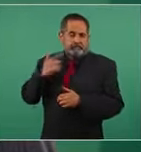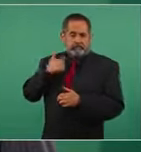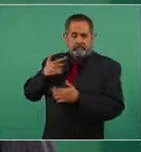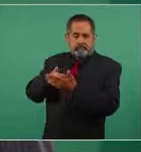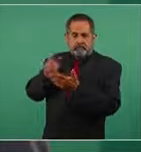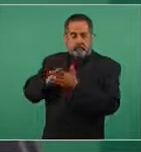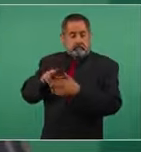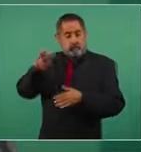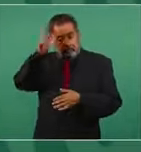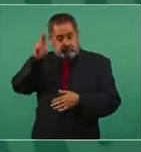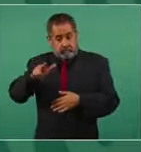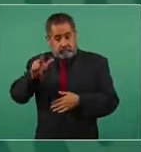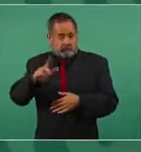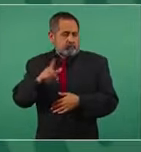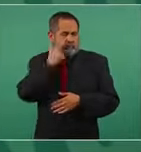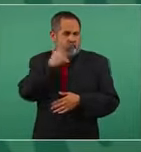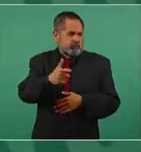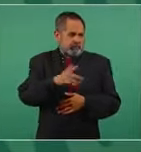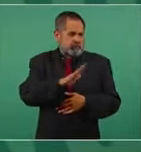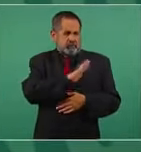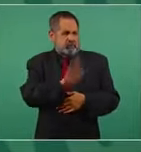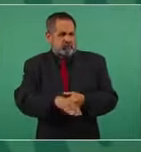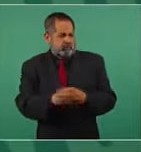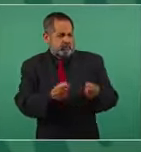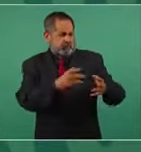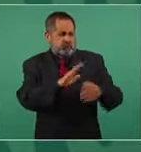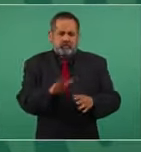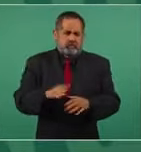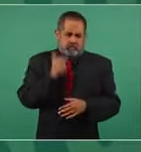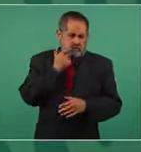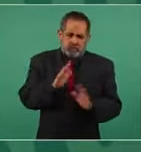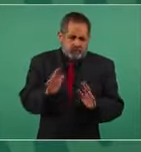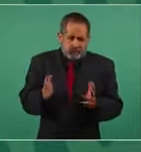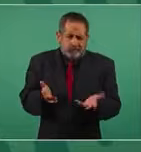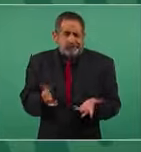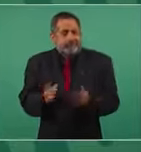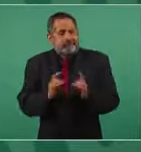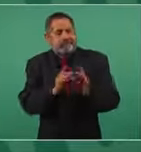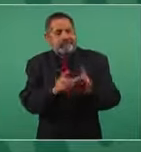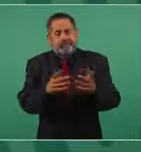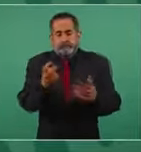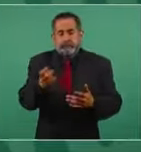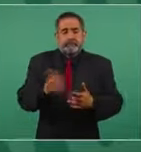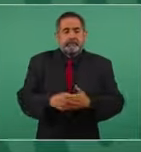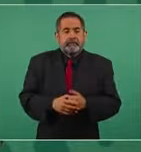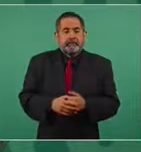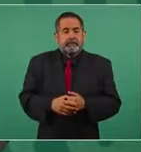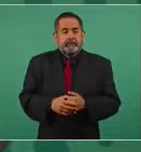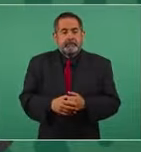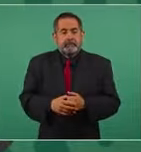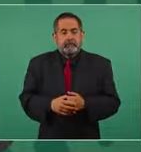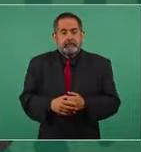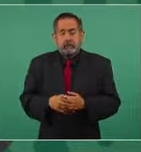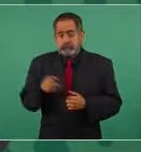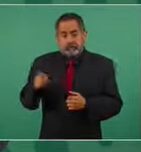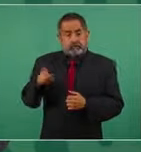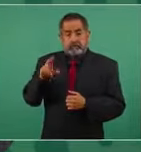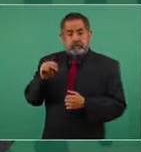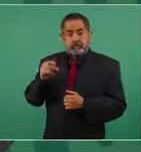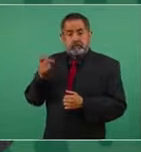Hidalgo no quería la violencia si por eso no dio la orden